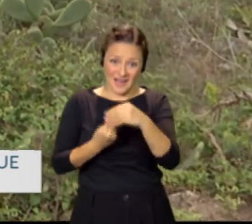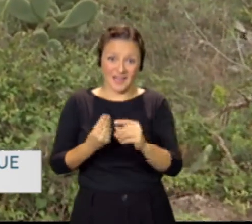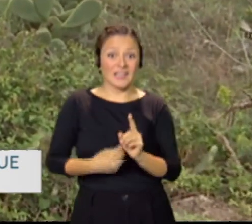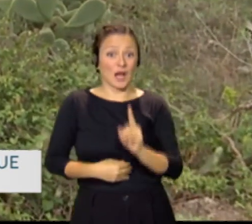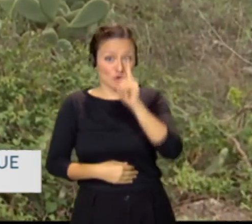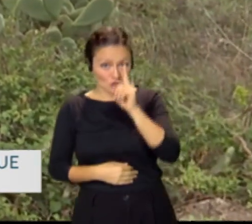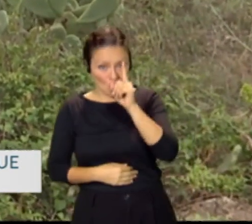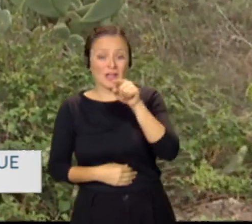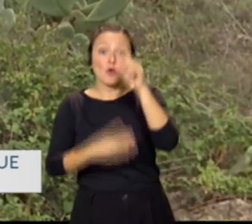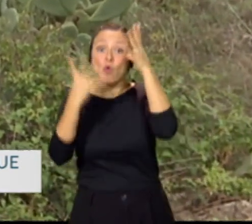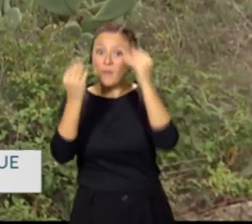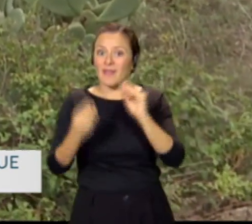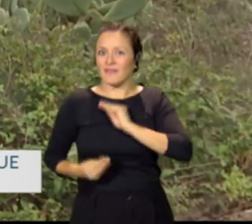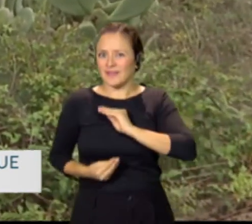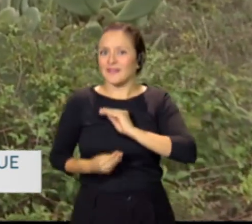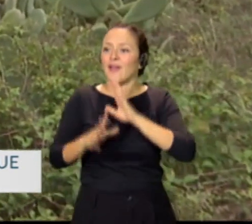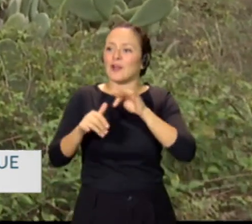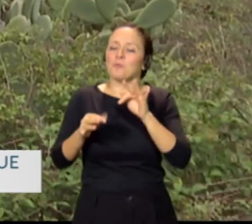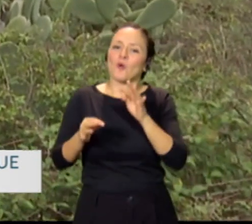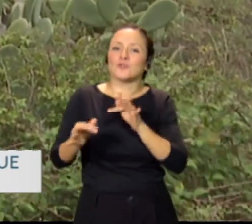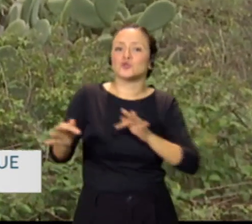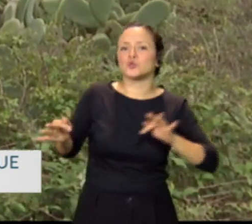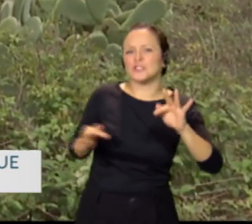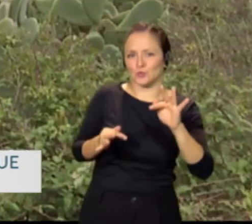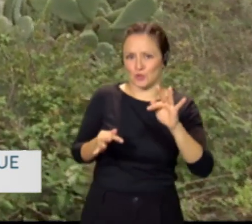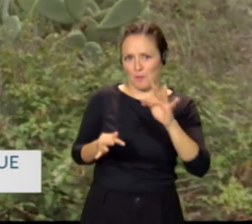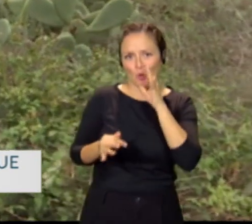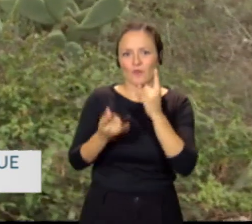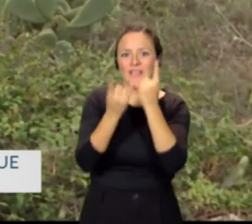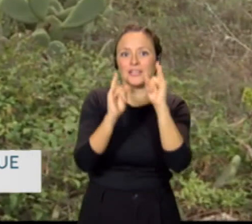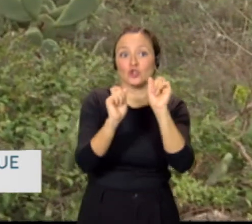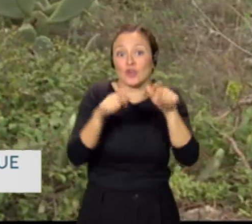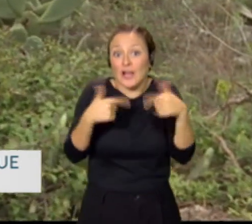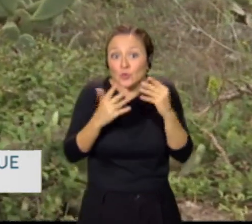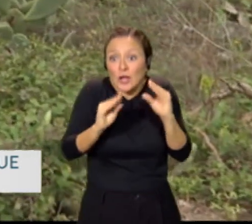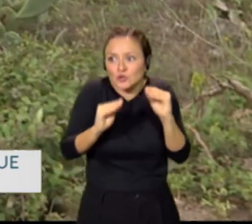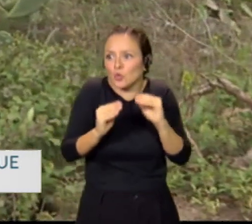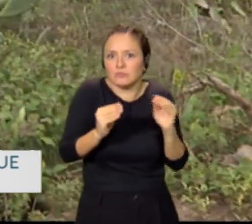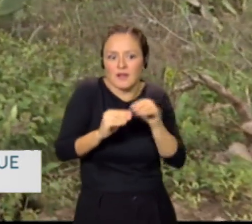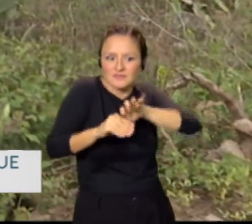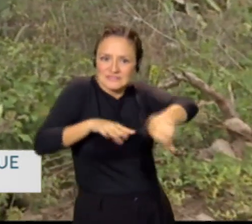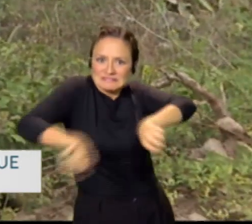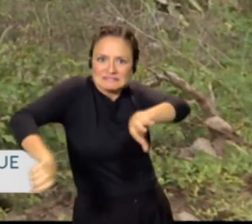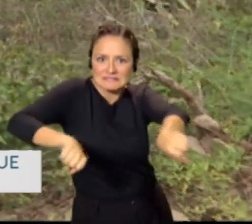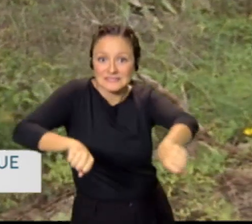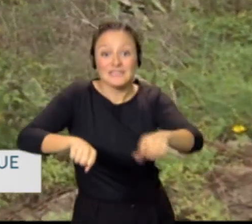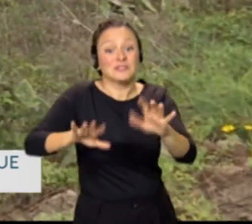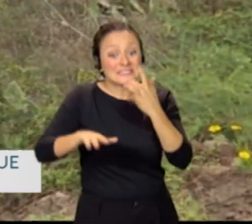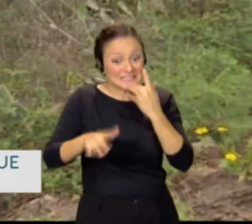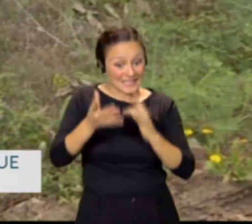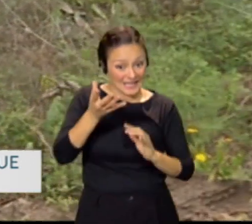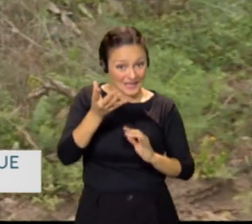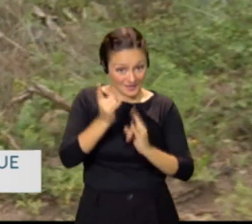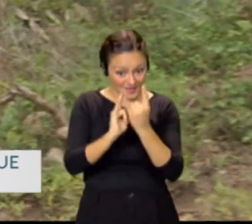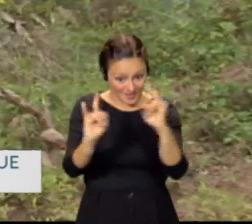humedad, y sustituye a la vegetación autóctona. Además de ello, si sí prende, tiene una altura